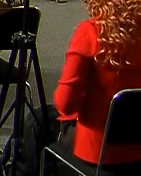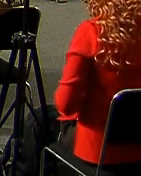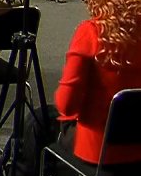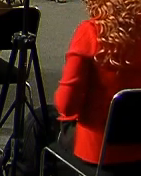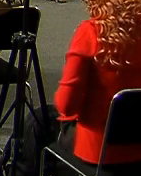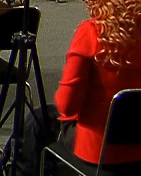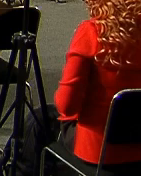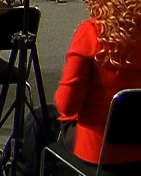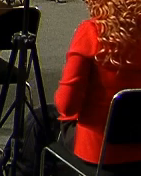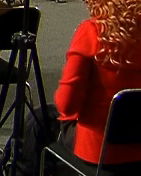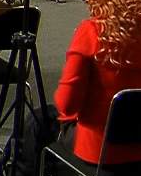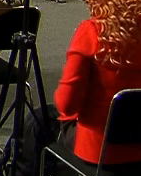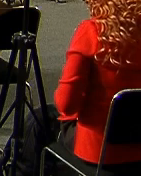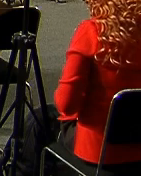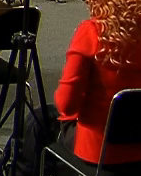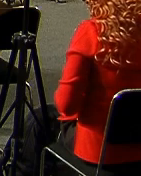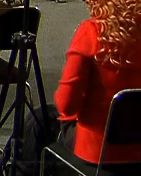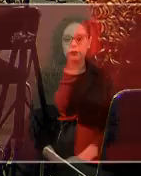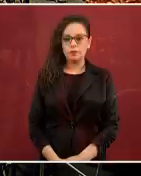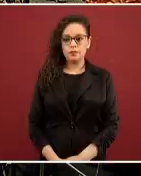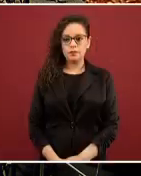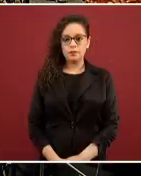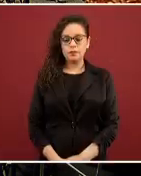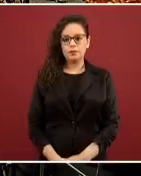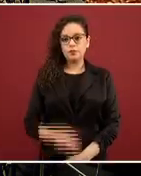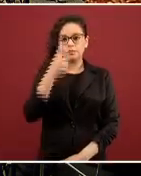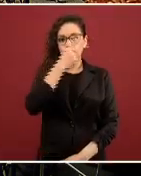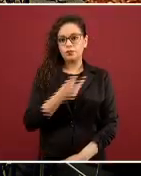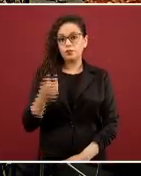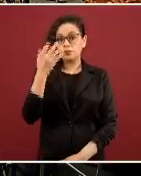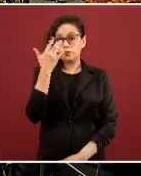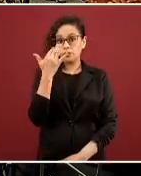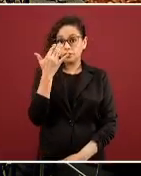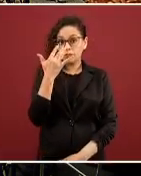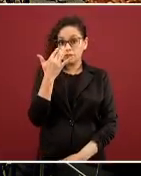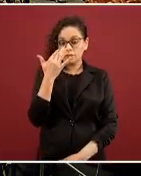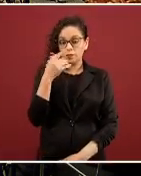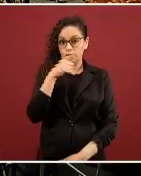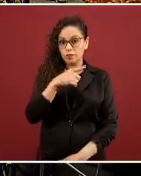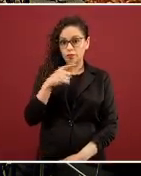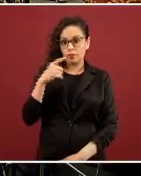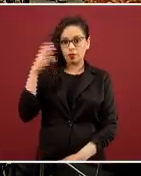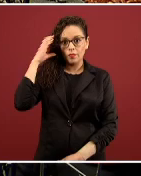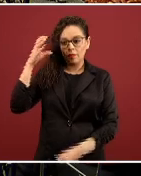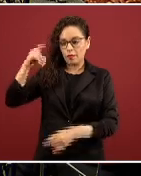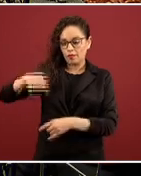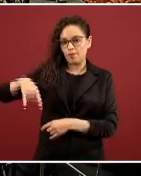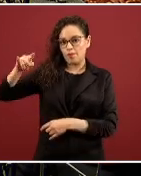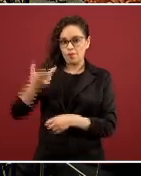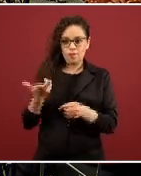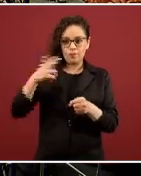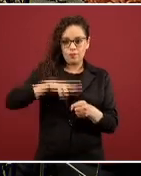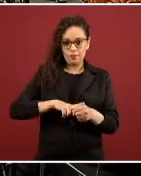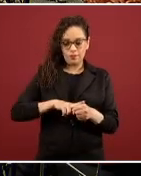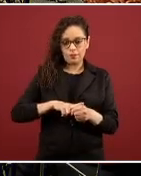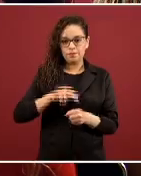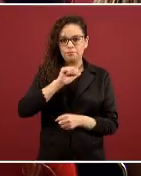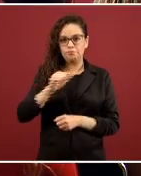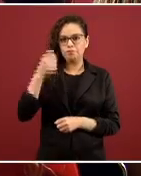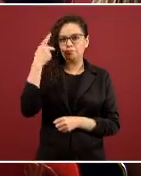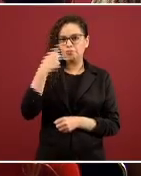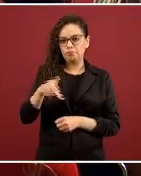que cuentan con la capacidad en su momento, si se ha requerido por las fases de ordenamiento de la Secretaría de Salud, la